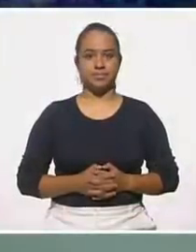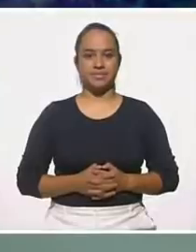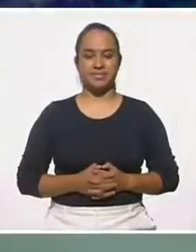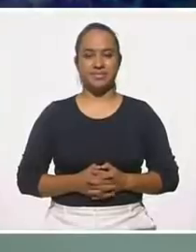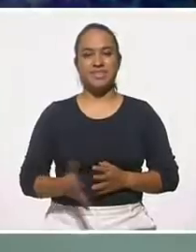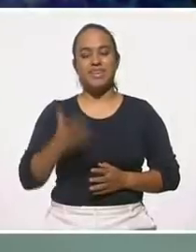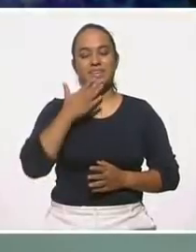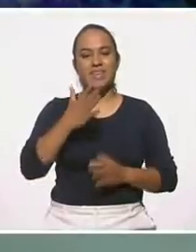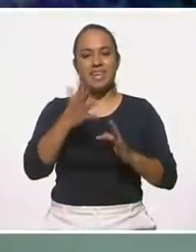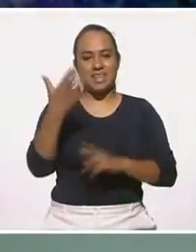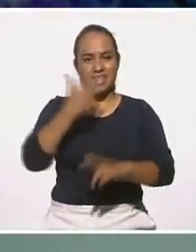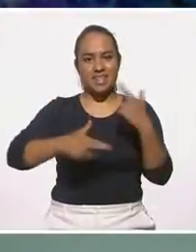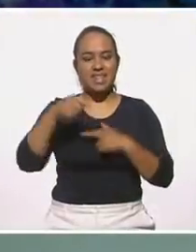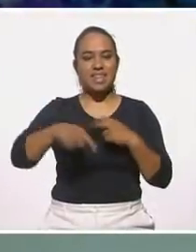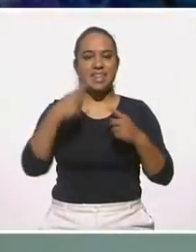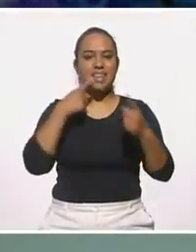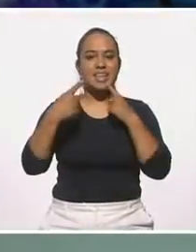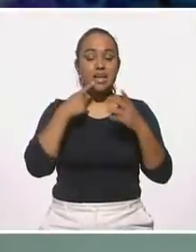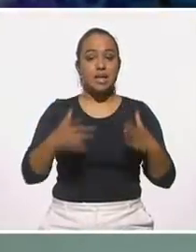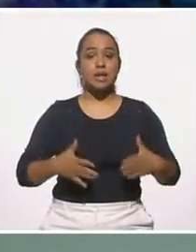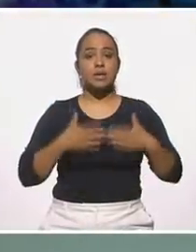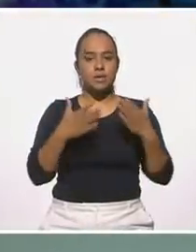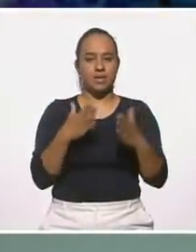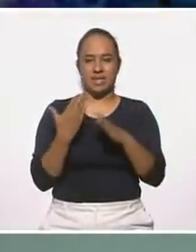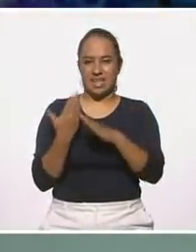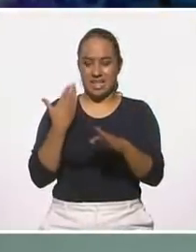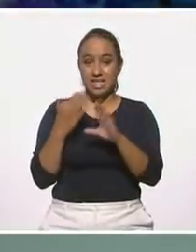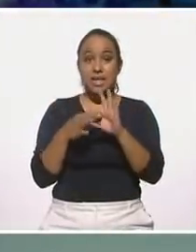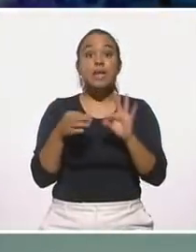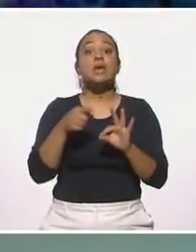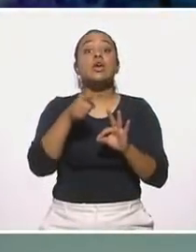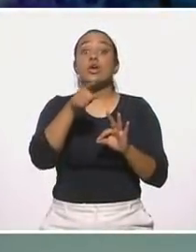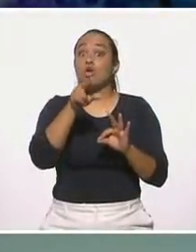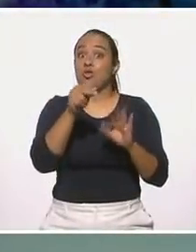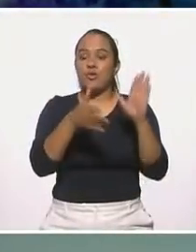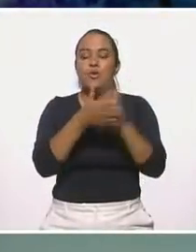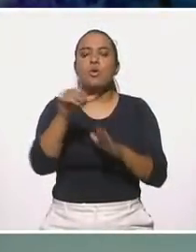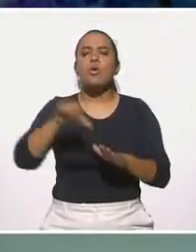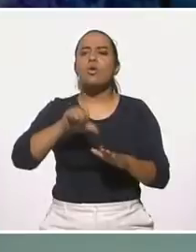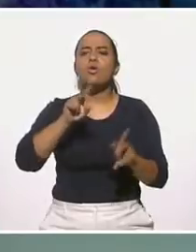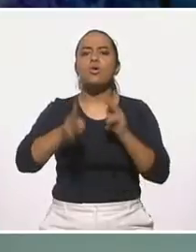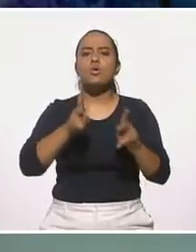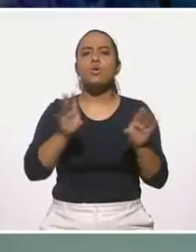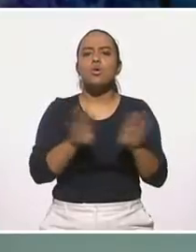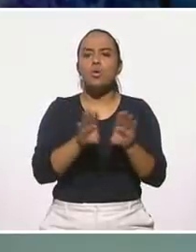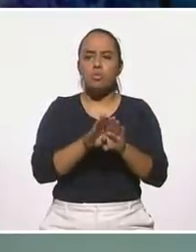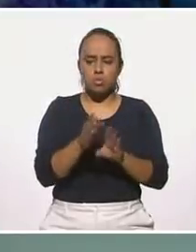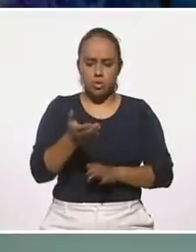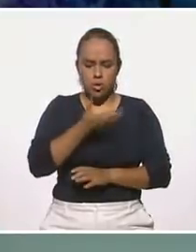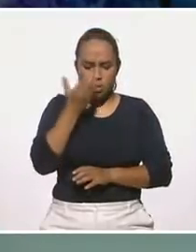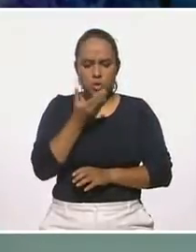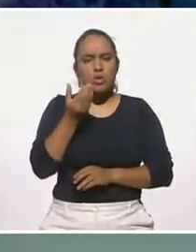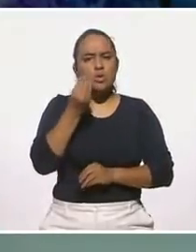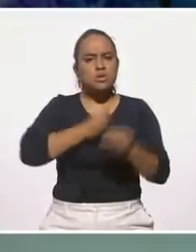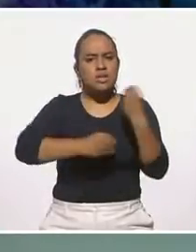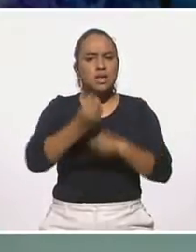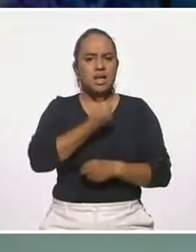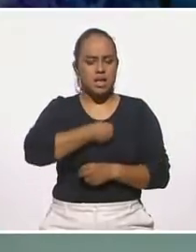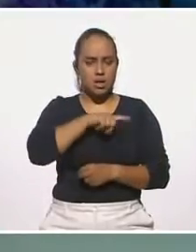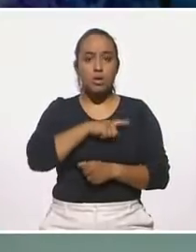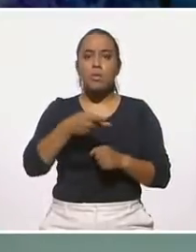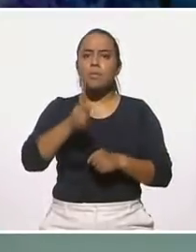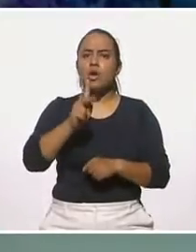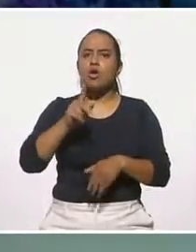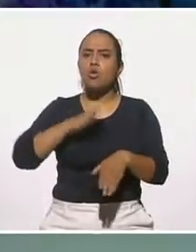Muy bien, regresamos a Diálogos en Confianza. Y como les dije, no se vaya porque hoy vamos a platicar en Hábitos Saludables sobre el nopal,